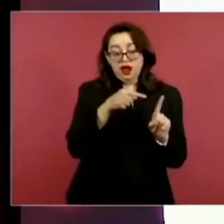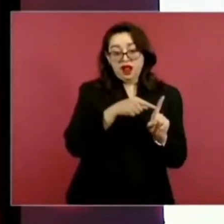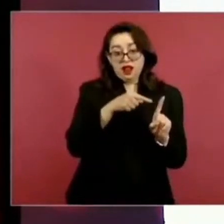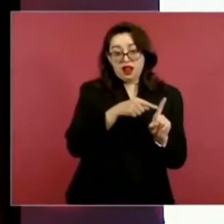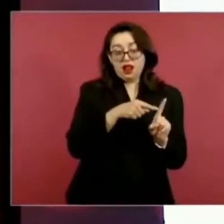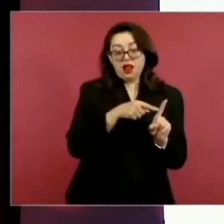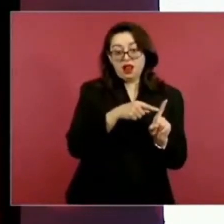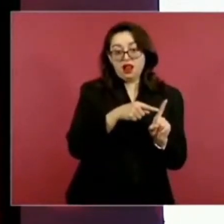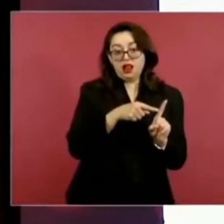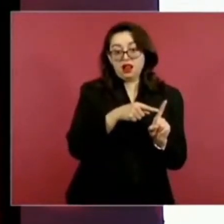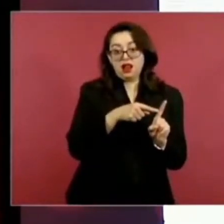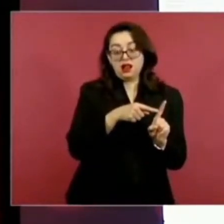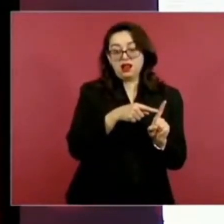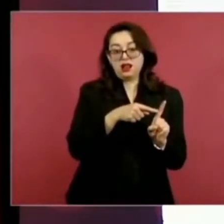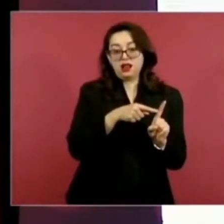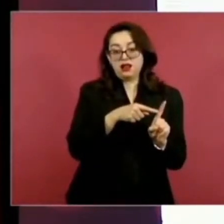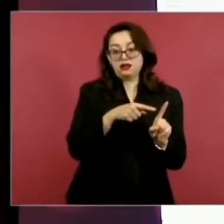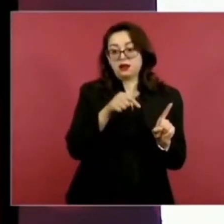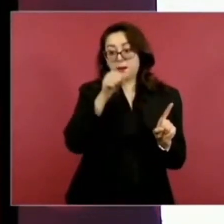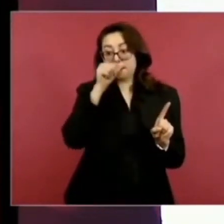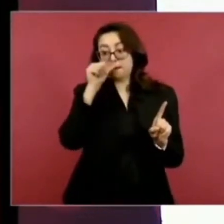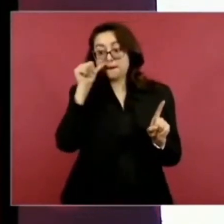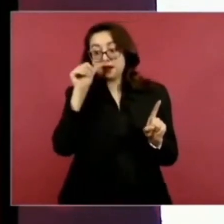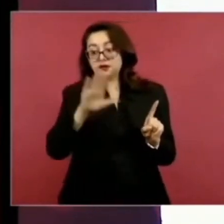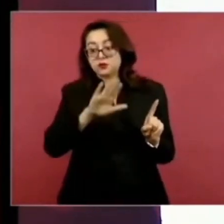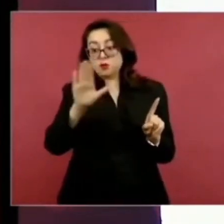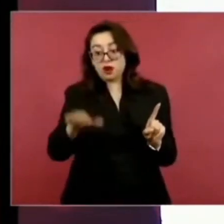en este palacio, Benito Juárez,